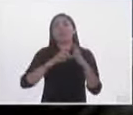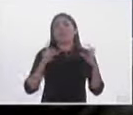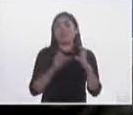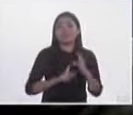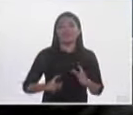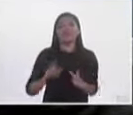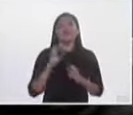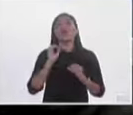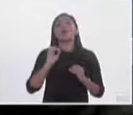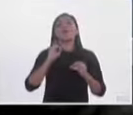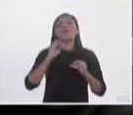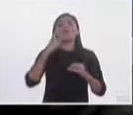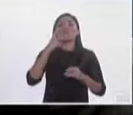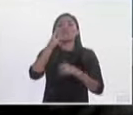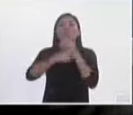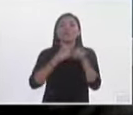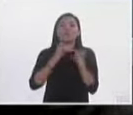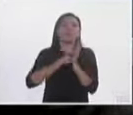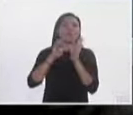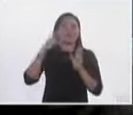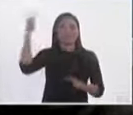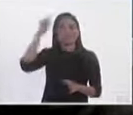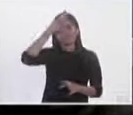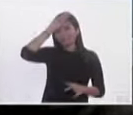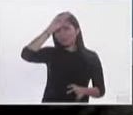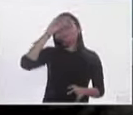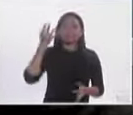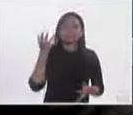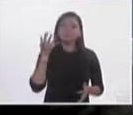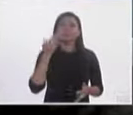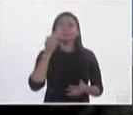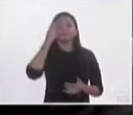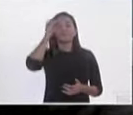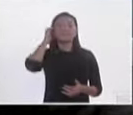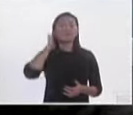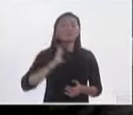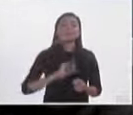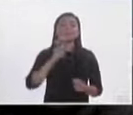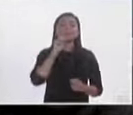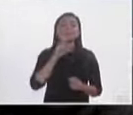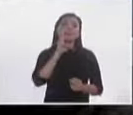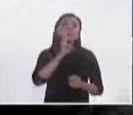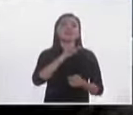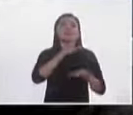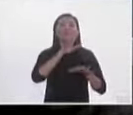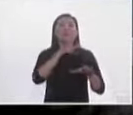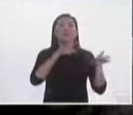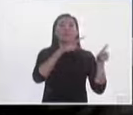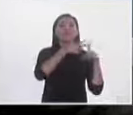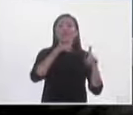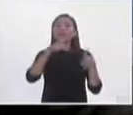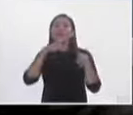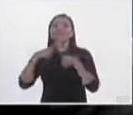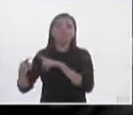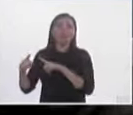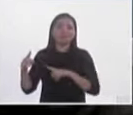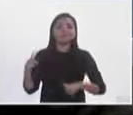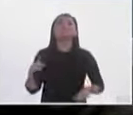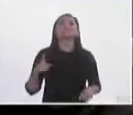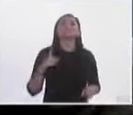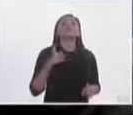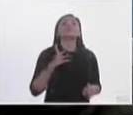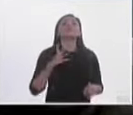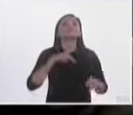o seccional en el caso de Nuevo León, para efectivamente ver cómo se diferencian del funcionamiento de